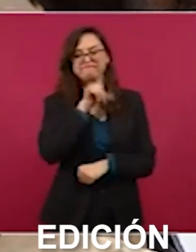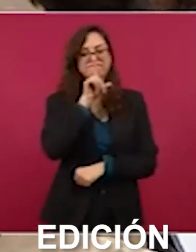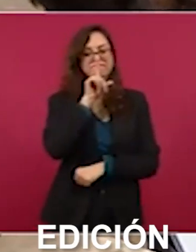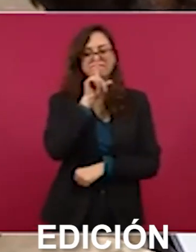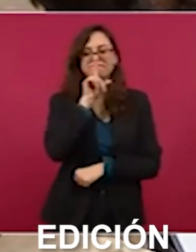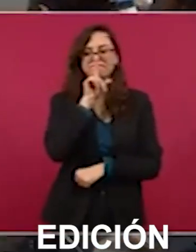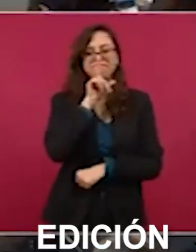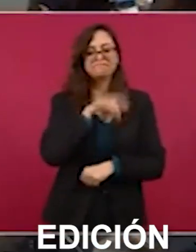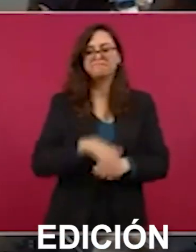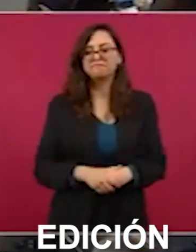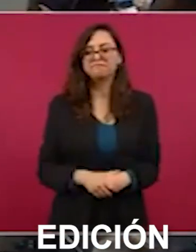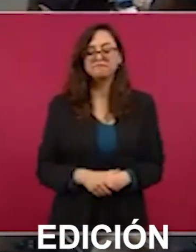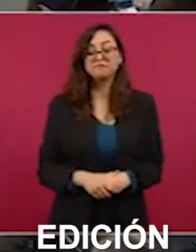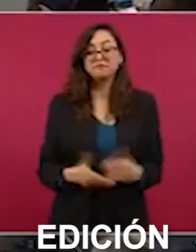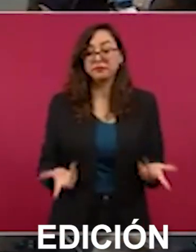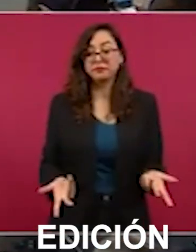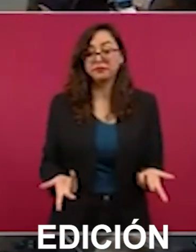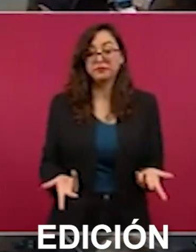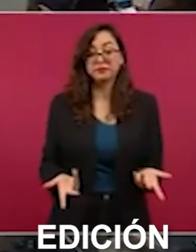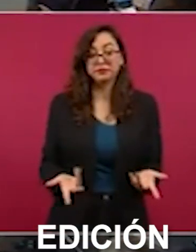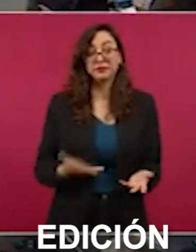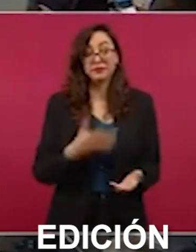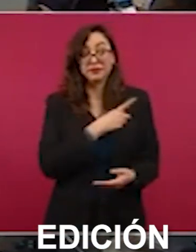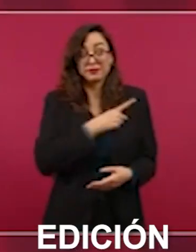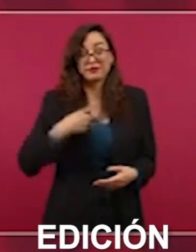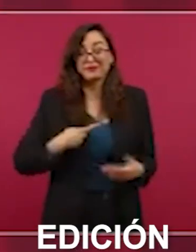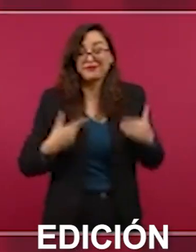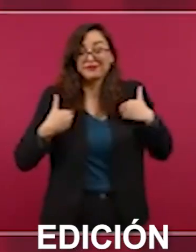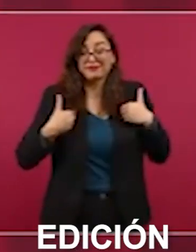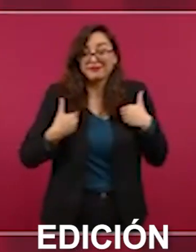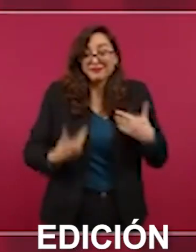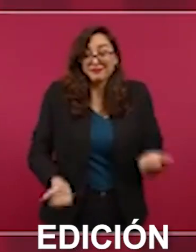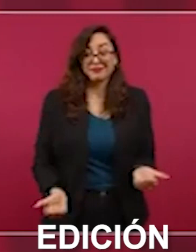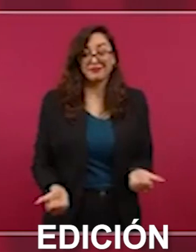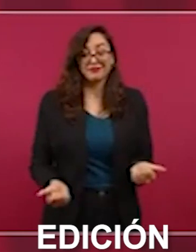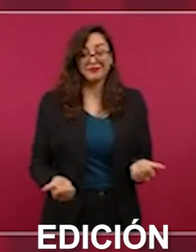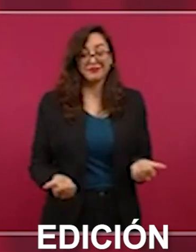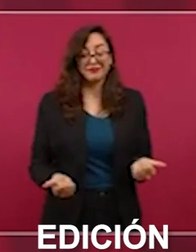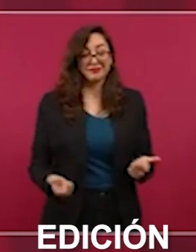una cosa es lo mercantil la